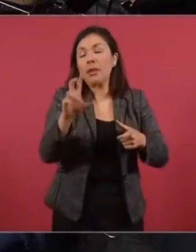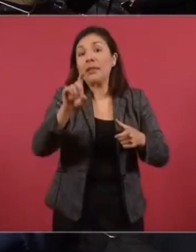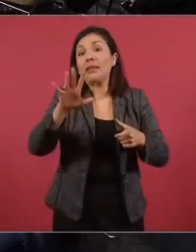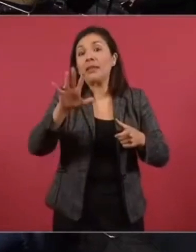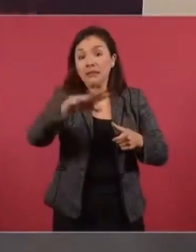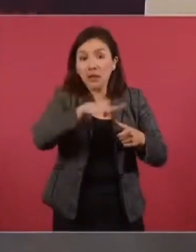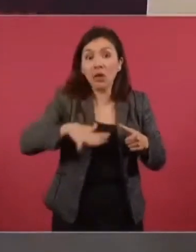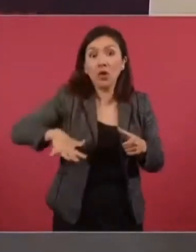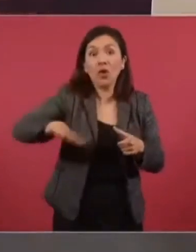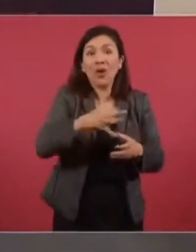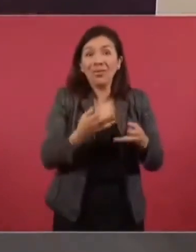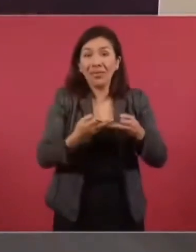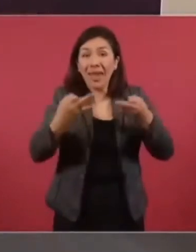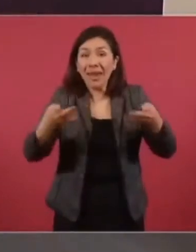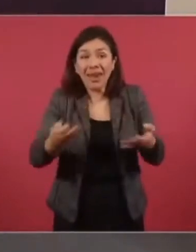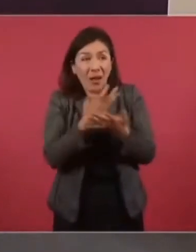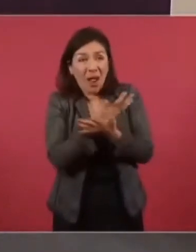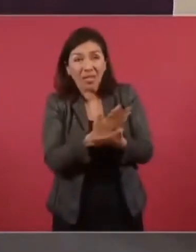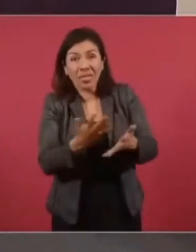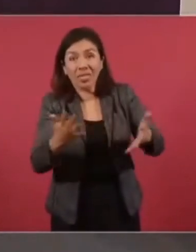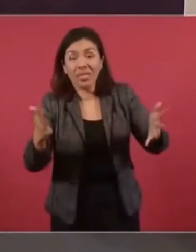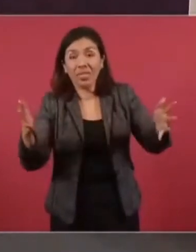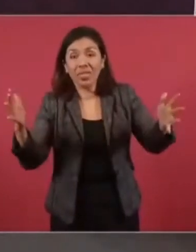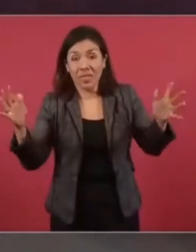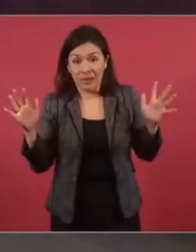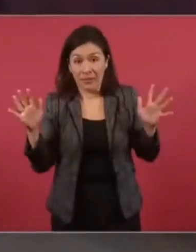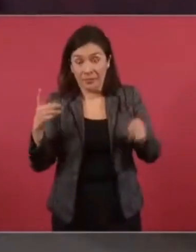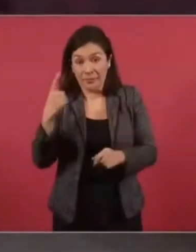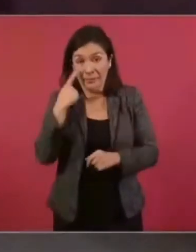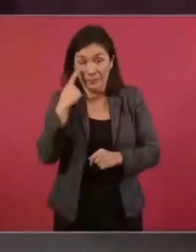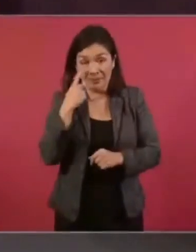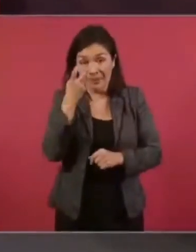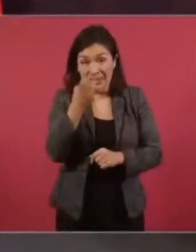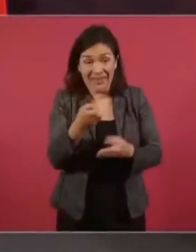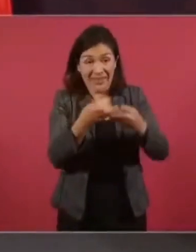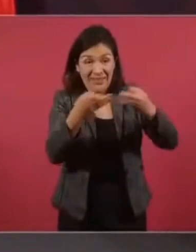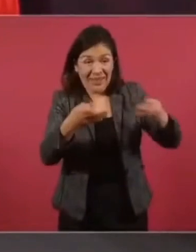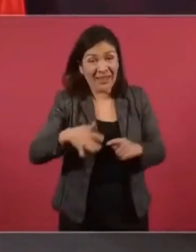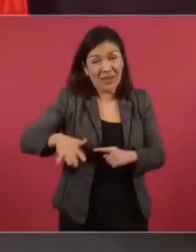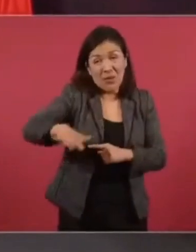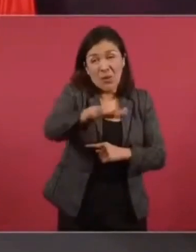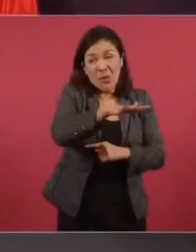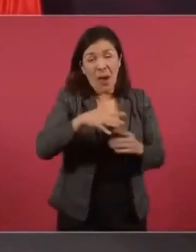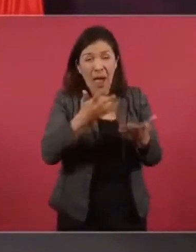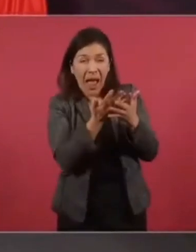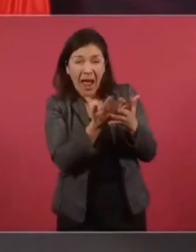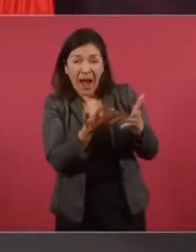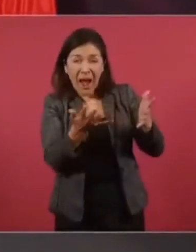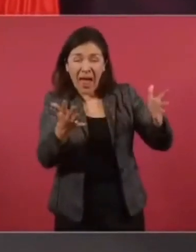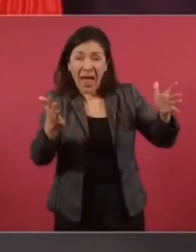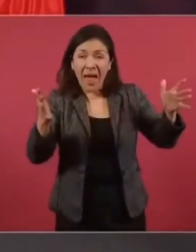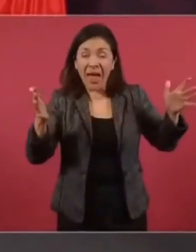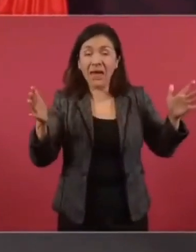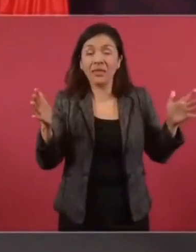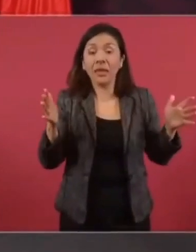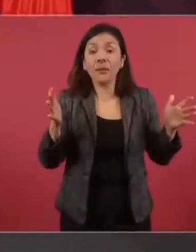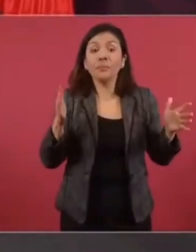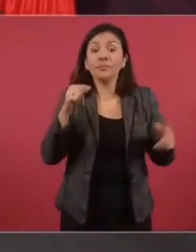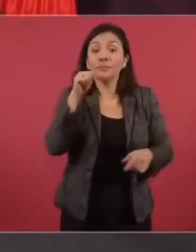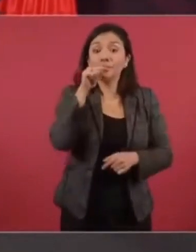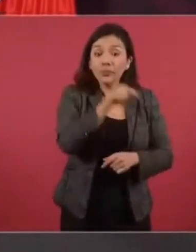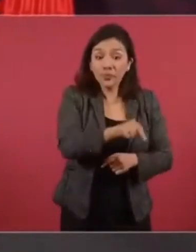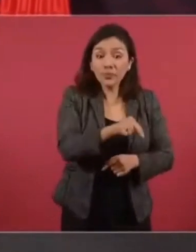El terreno. De toda esa superficie están